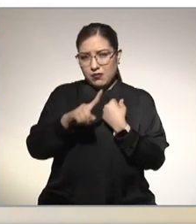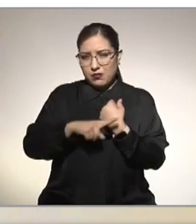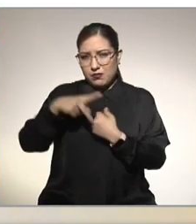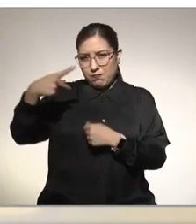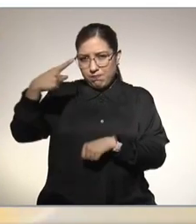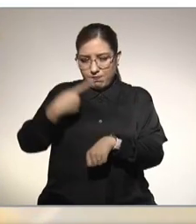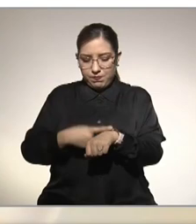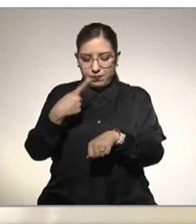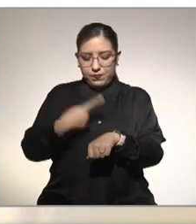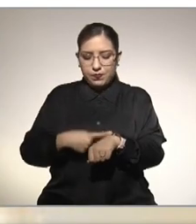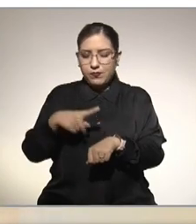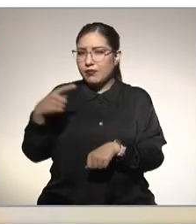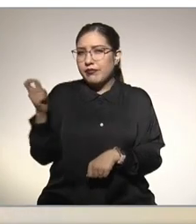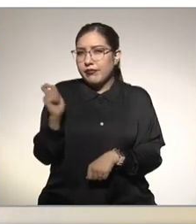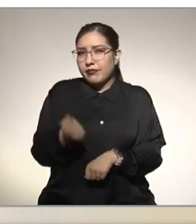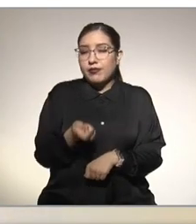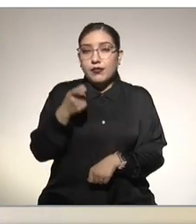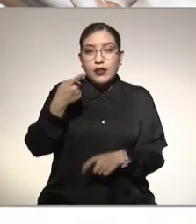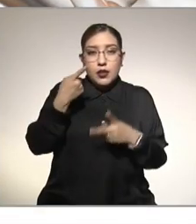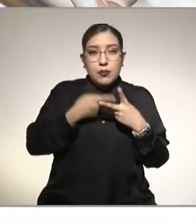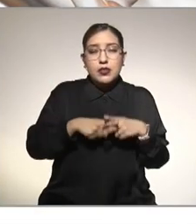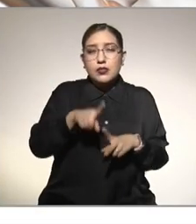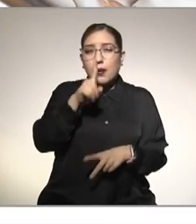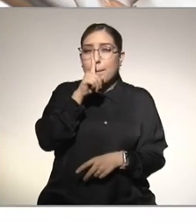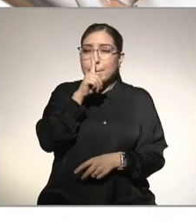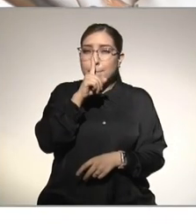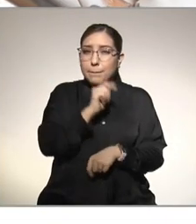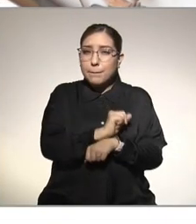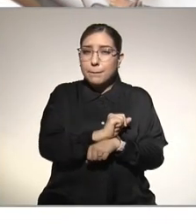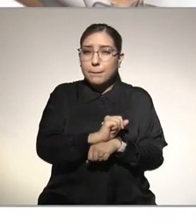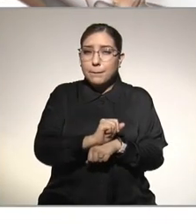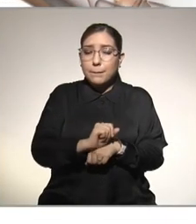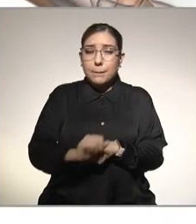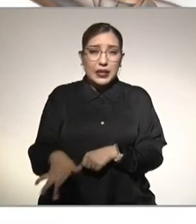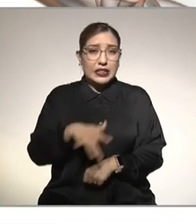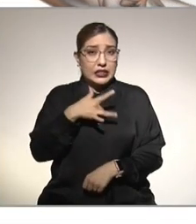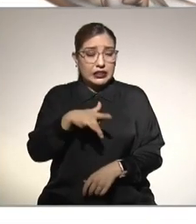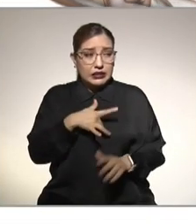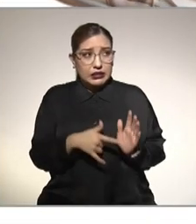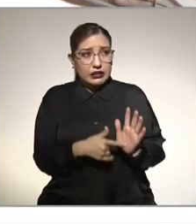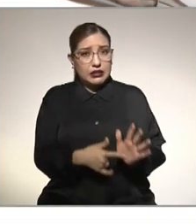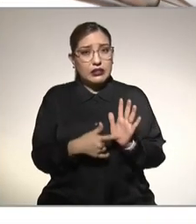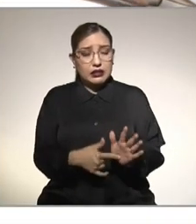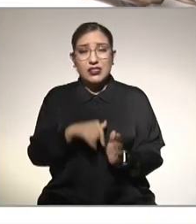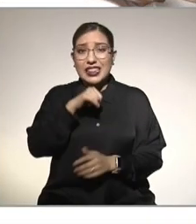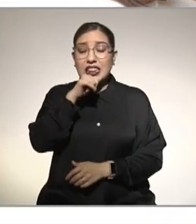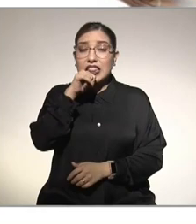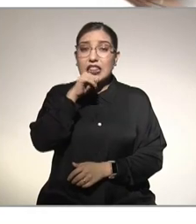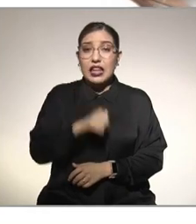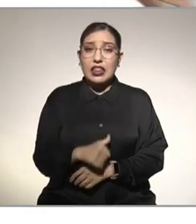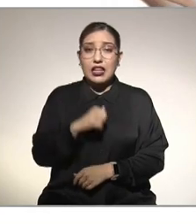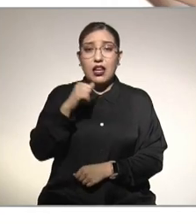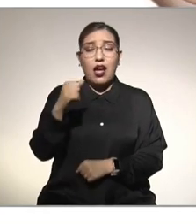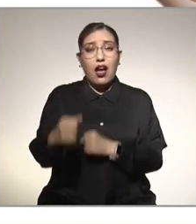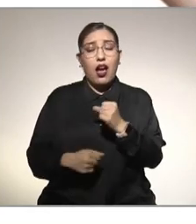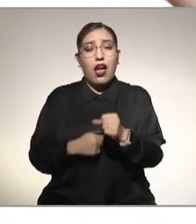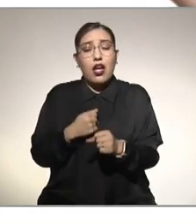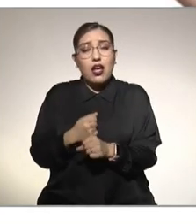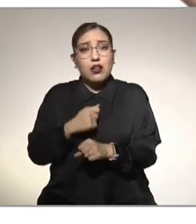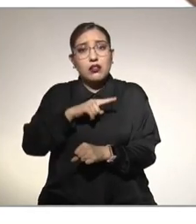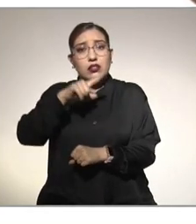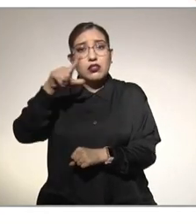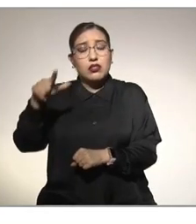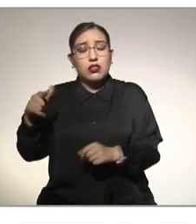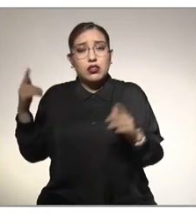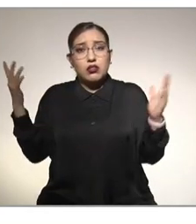es que inicia de manera silenciosa. No presenta síntomas, sino hasta después de algunos años, hasta que las